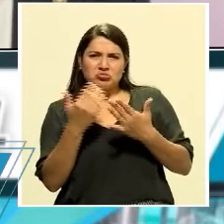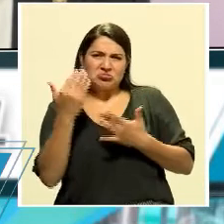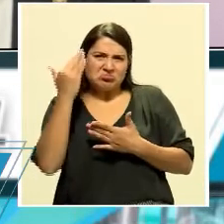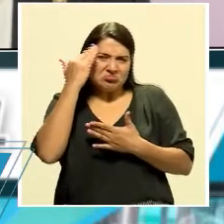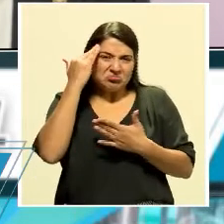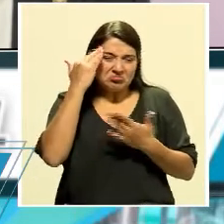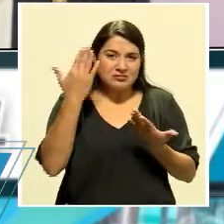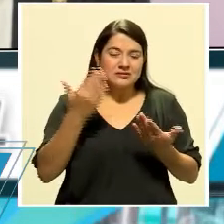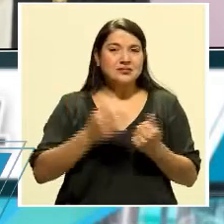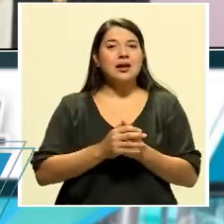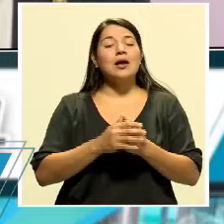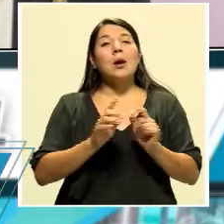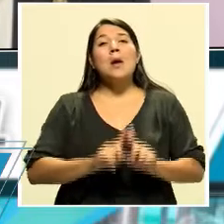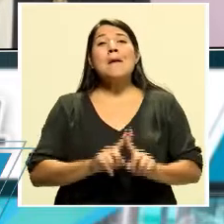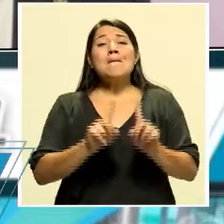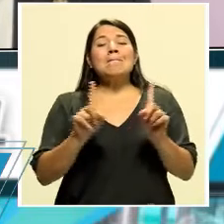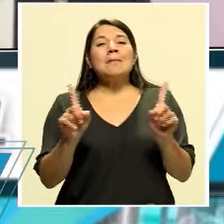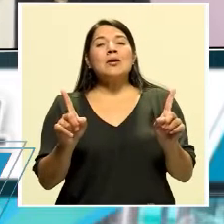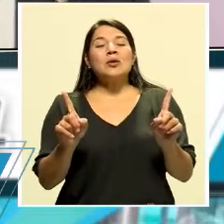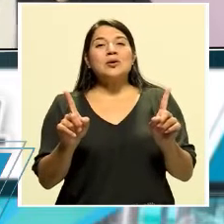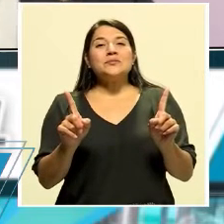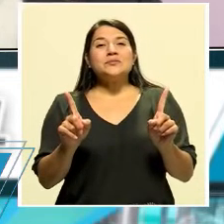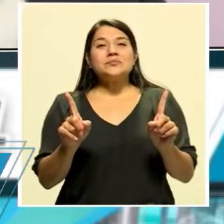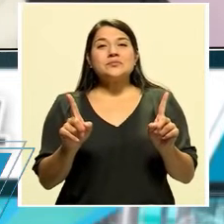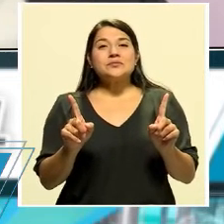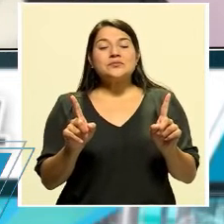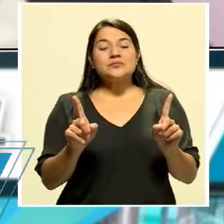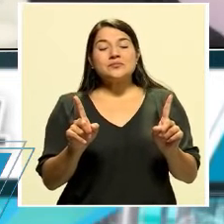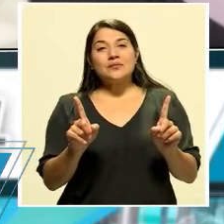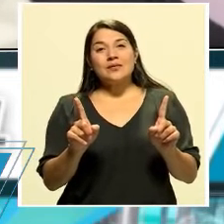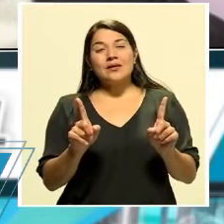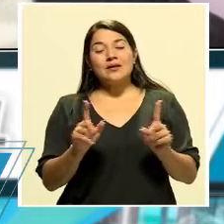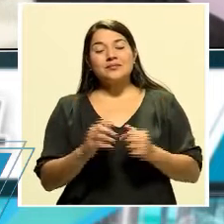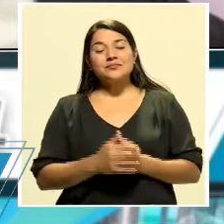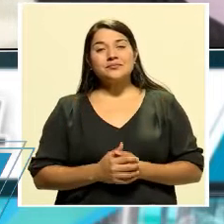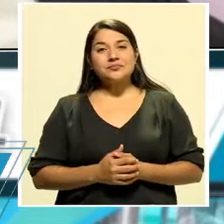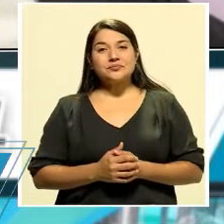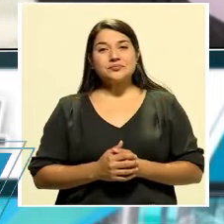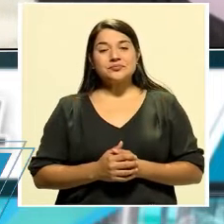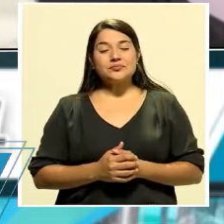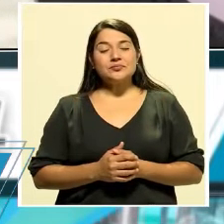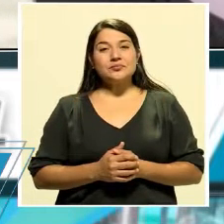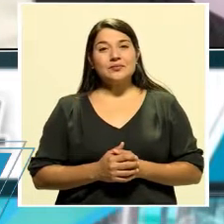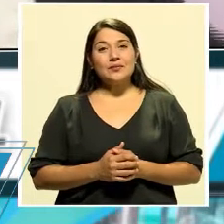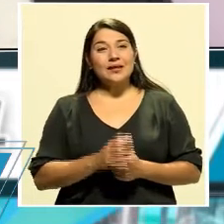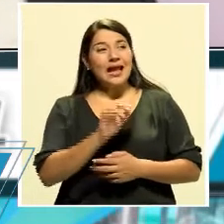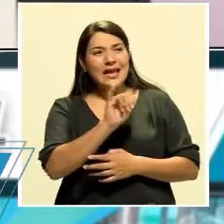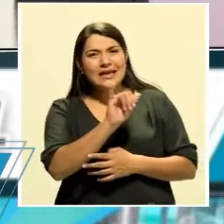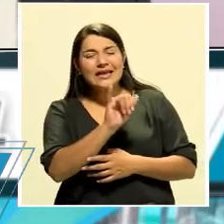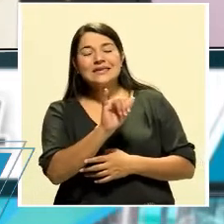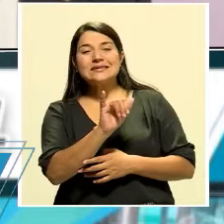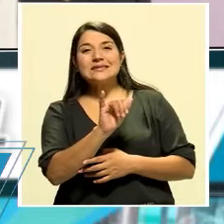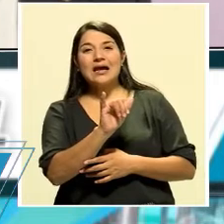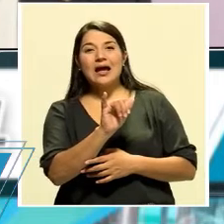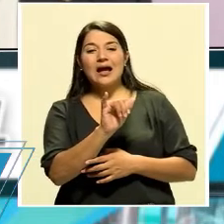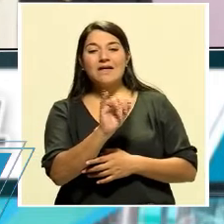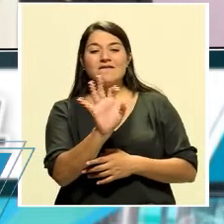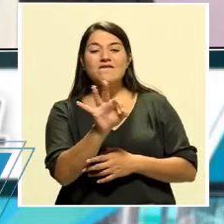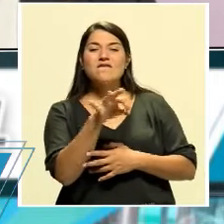anticipando. Pero esta manera de trasladar